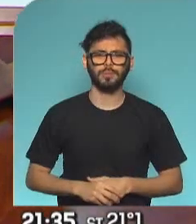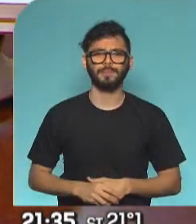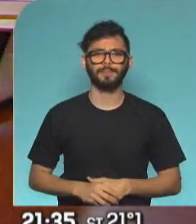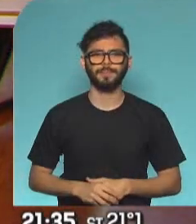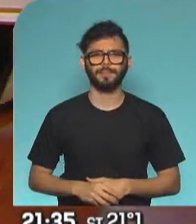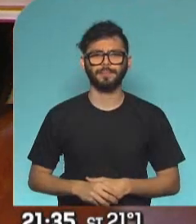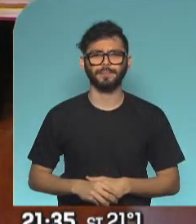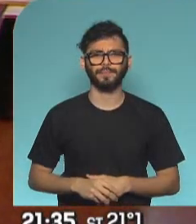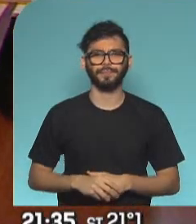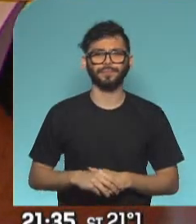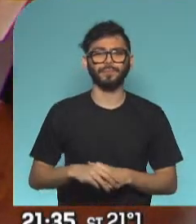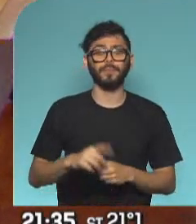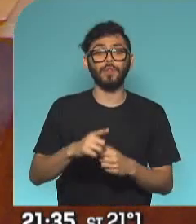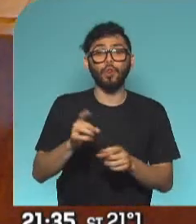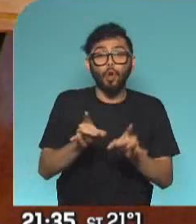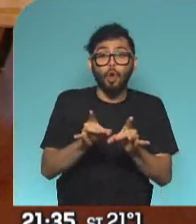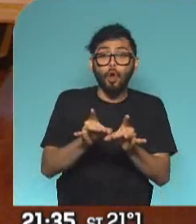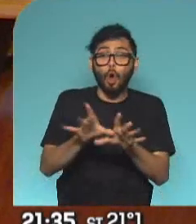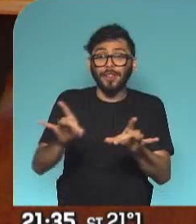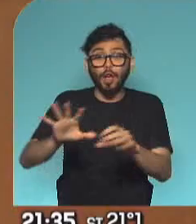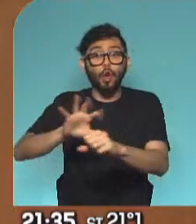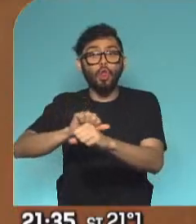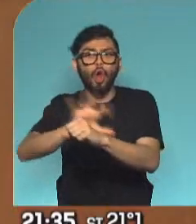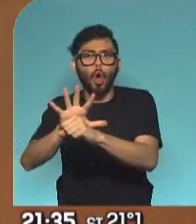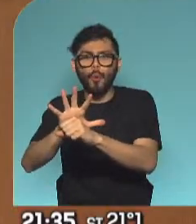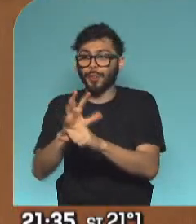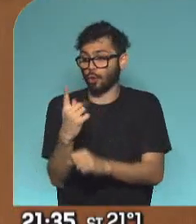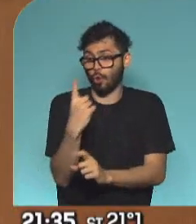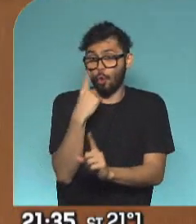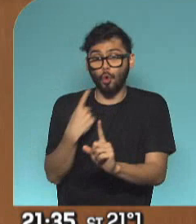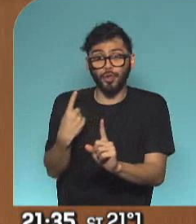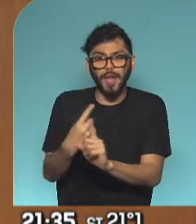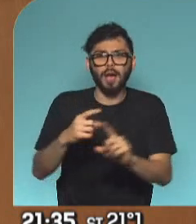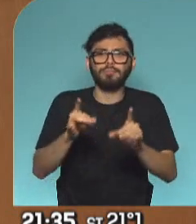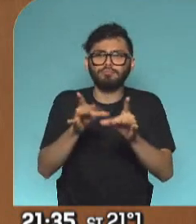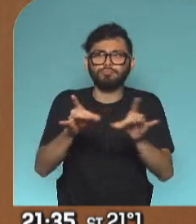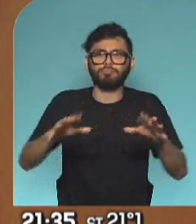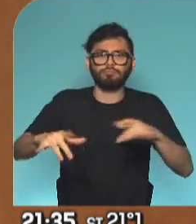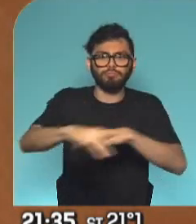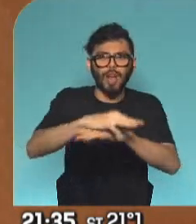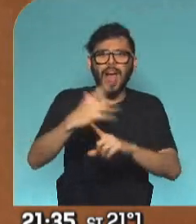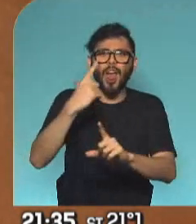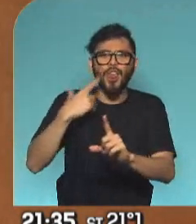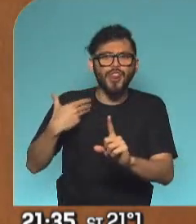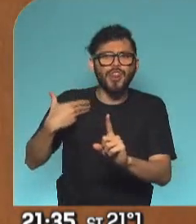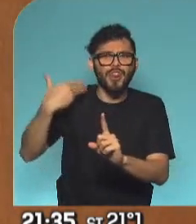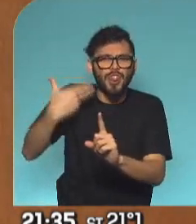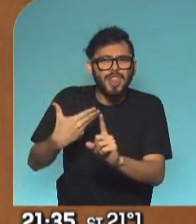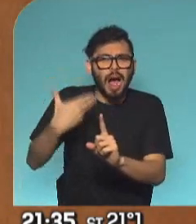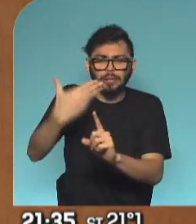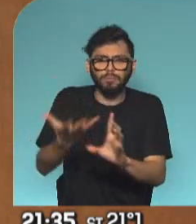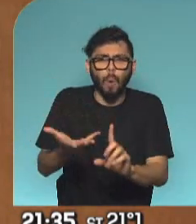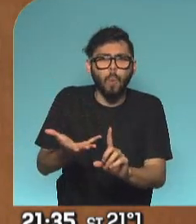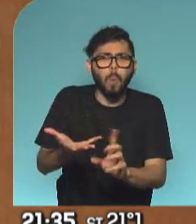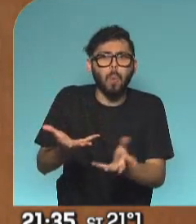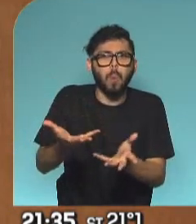El promedio de contagios de COVID-19 en 24 horas por transmisión comunitaria hace varios días que viene dando muy elevado